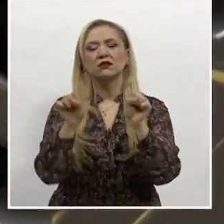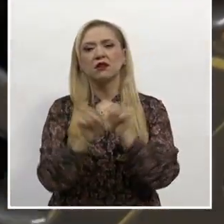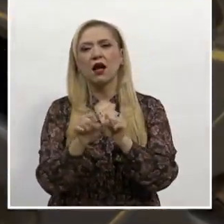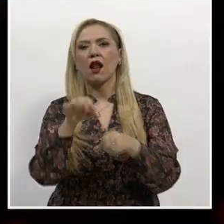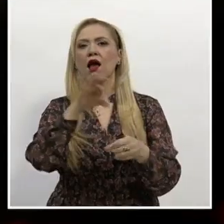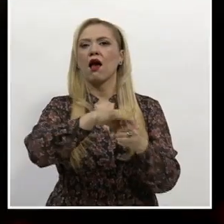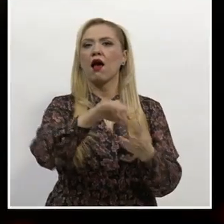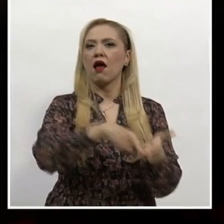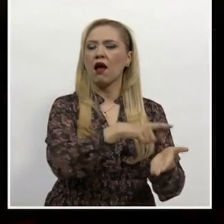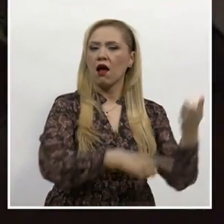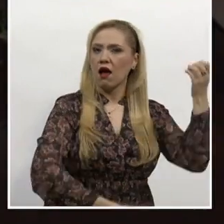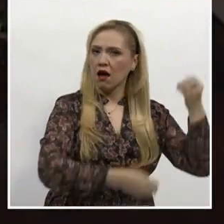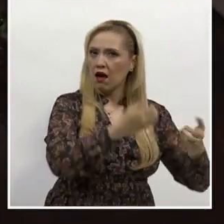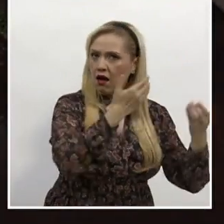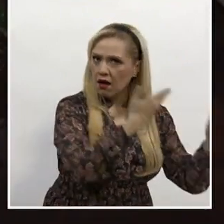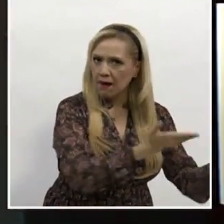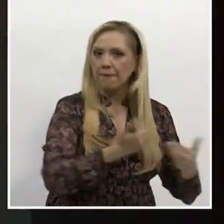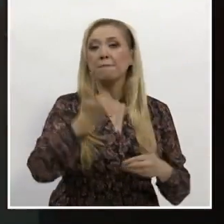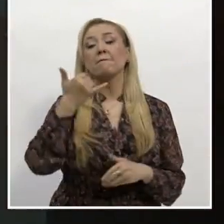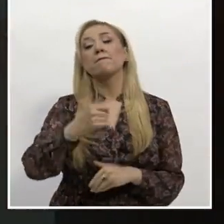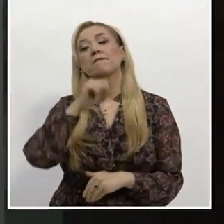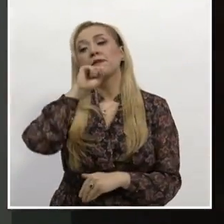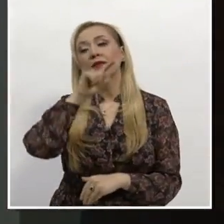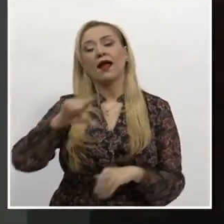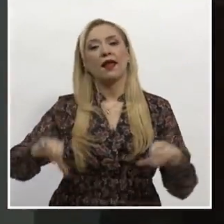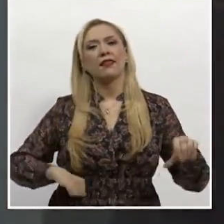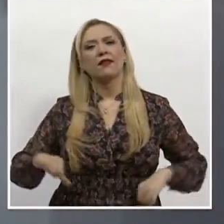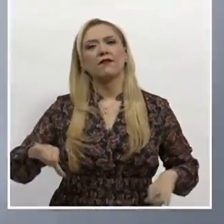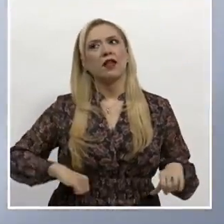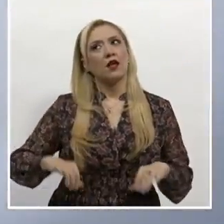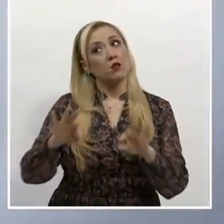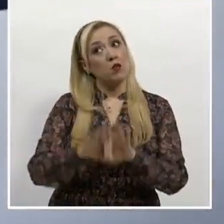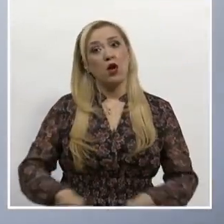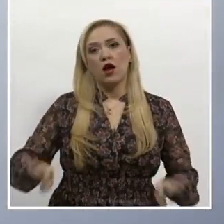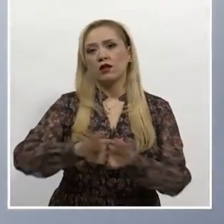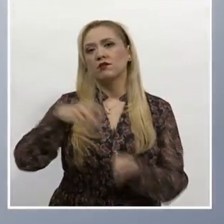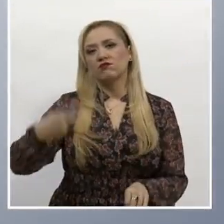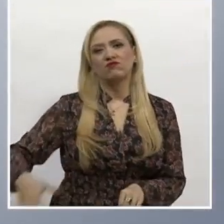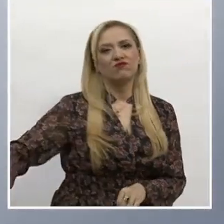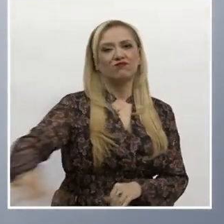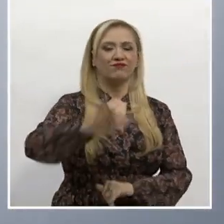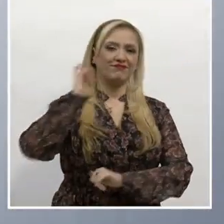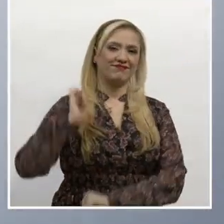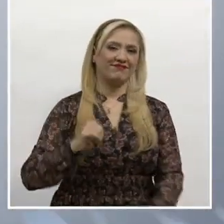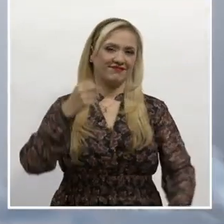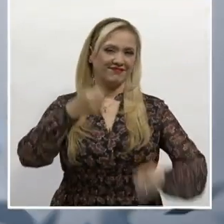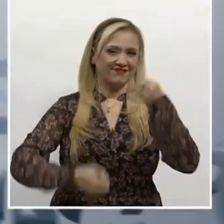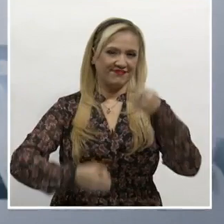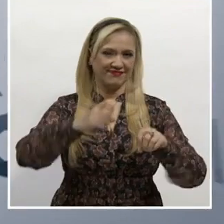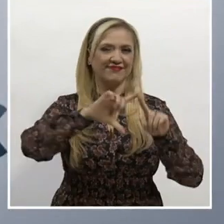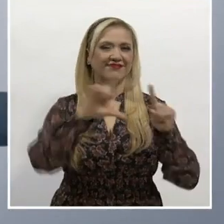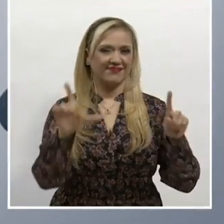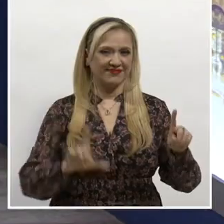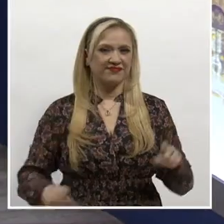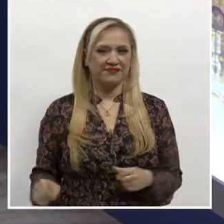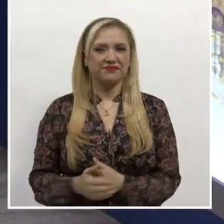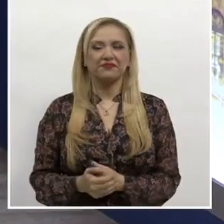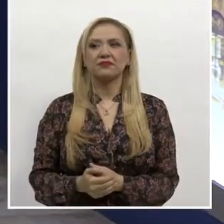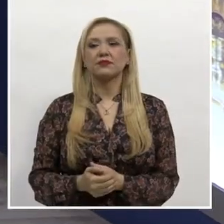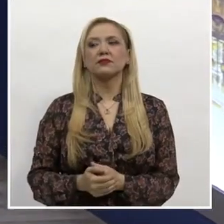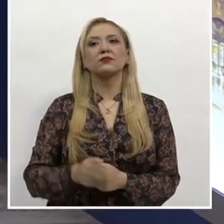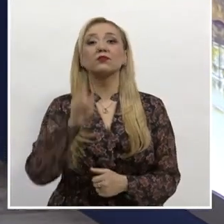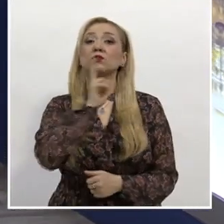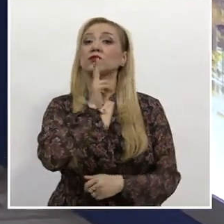Electoral del Poder Judicial de la Federación y las actividades más importantes del Poder Judicial de la Federación. En cuanto a los espacios